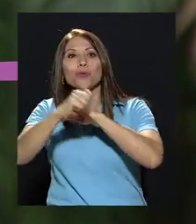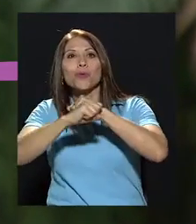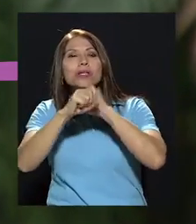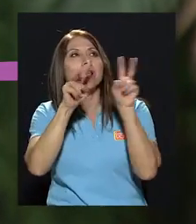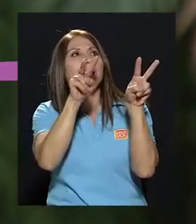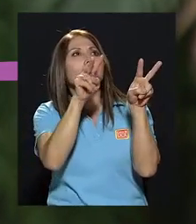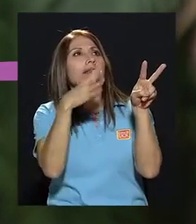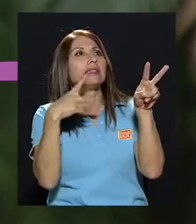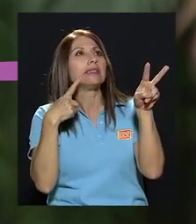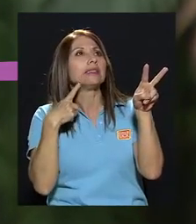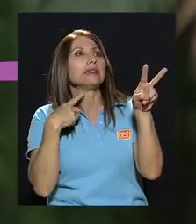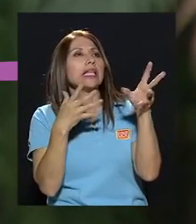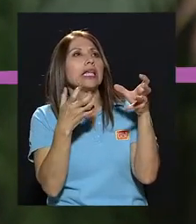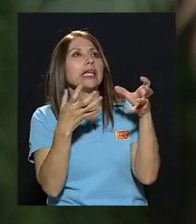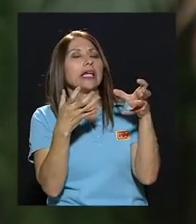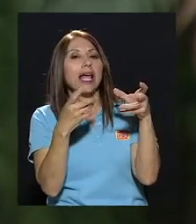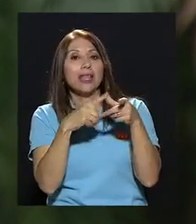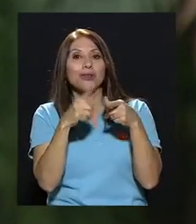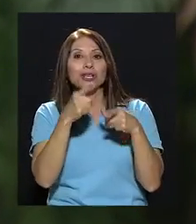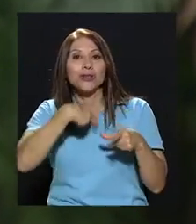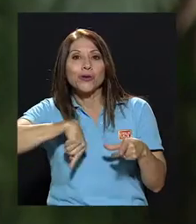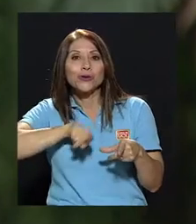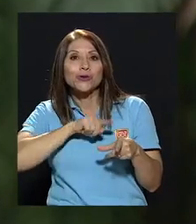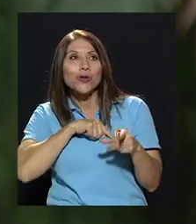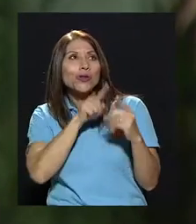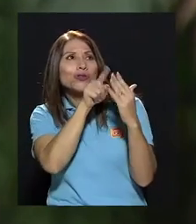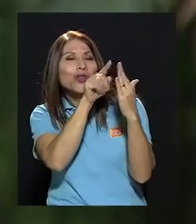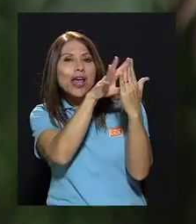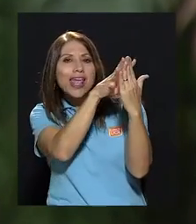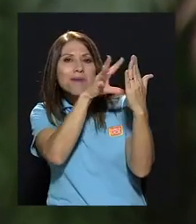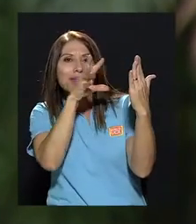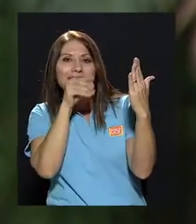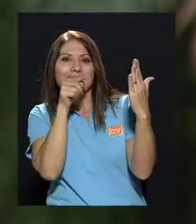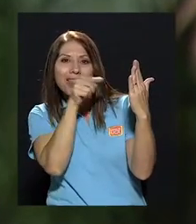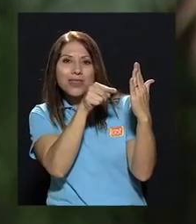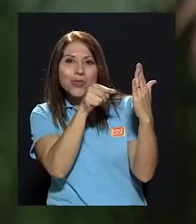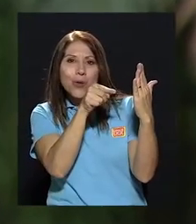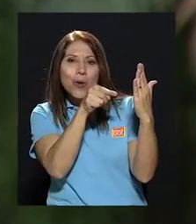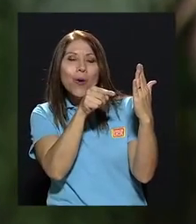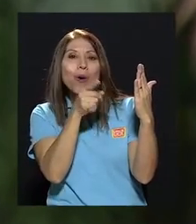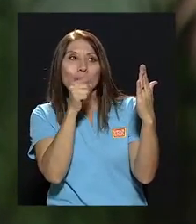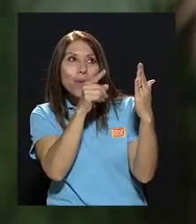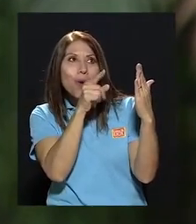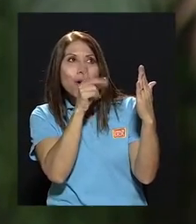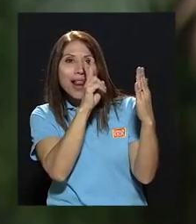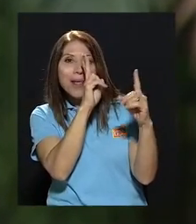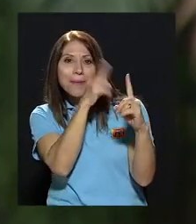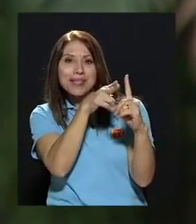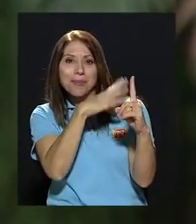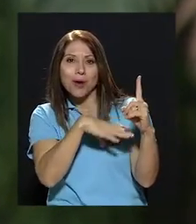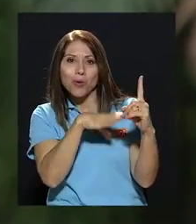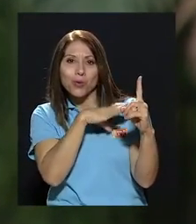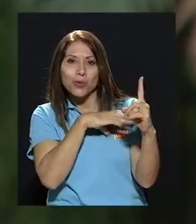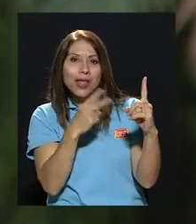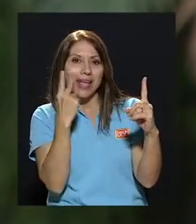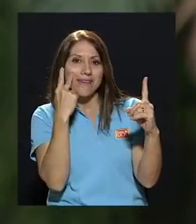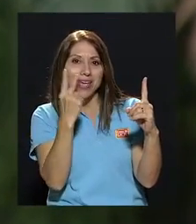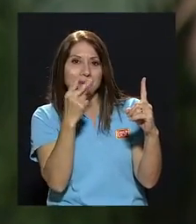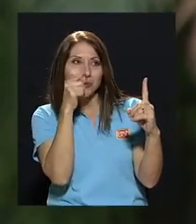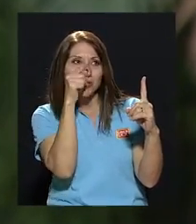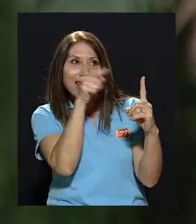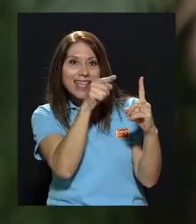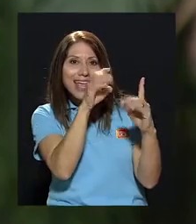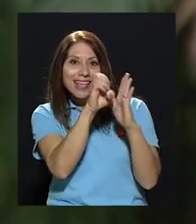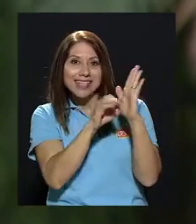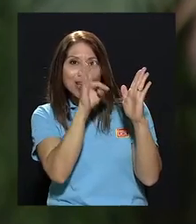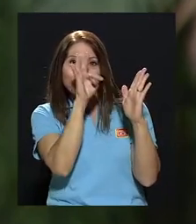nos antoja algo, entonces nosotros reaccionamos imitando, reproduciendo la misma conducta que vemos en